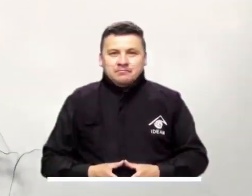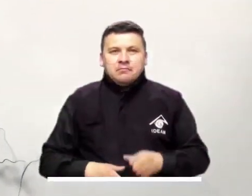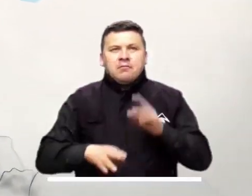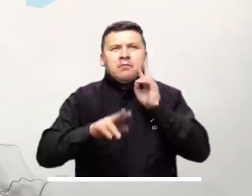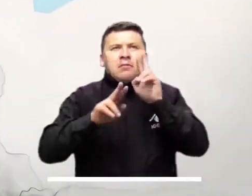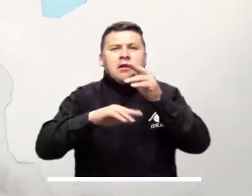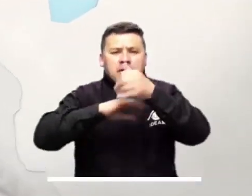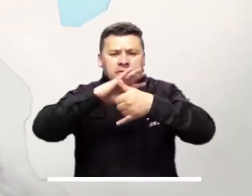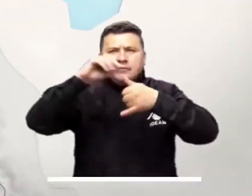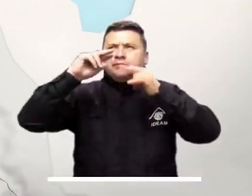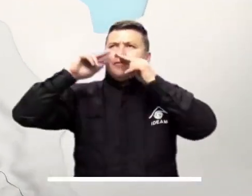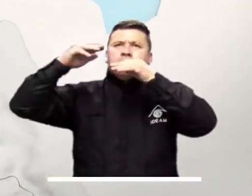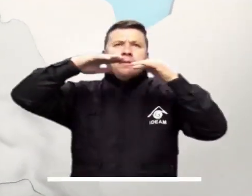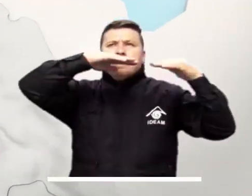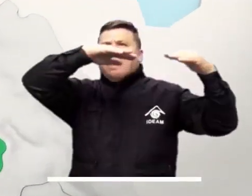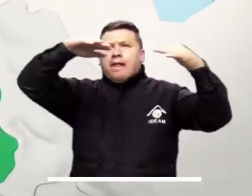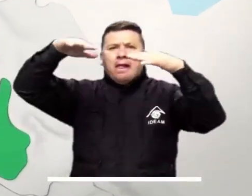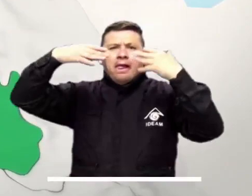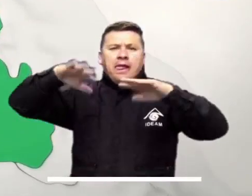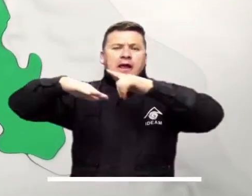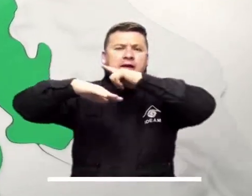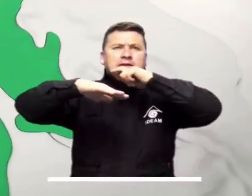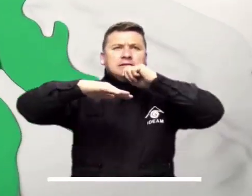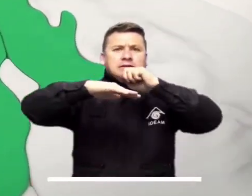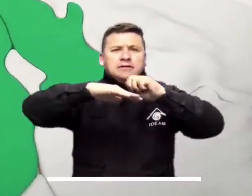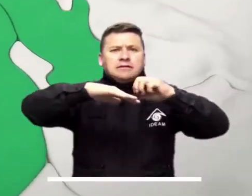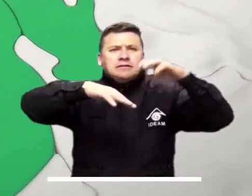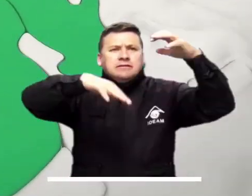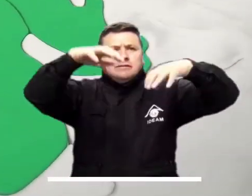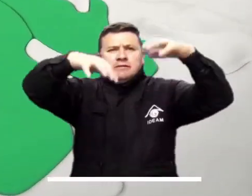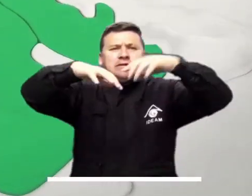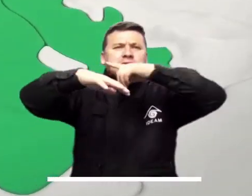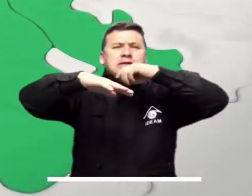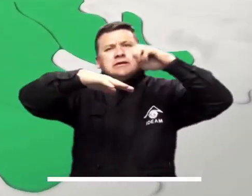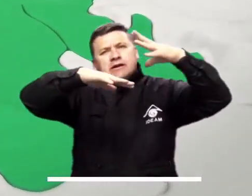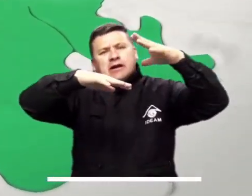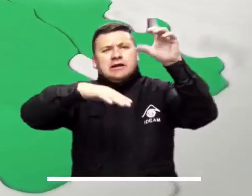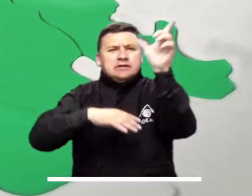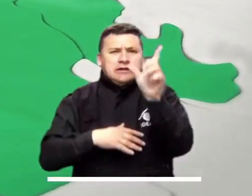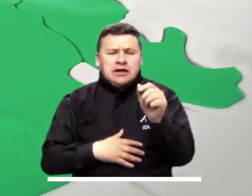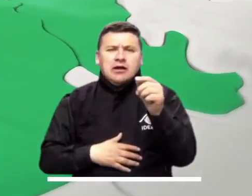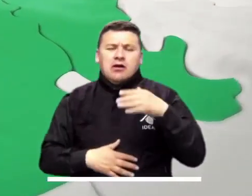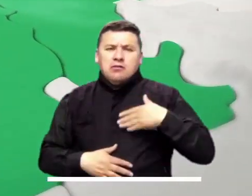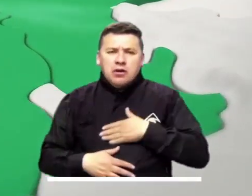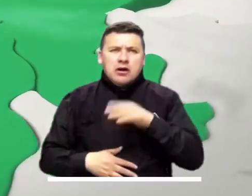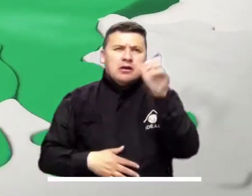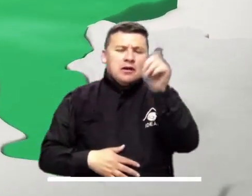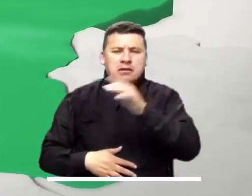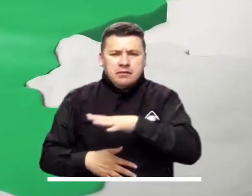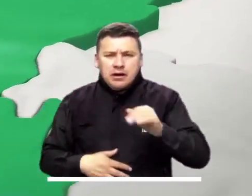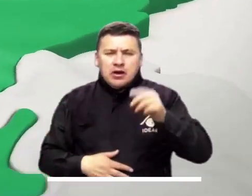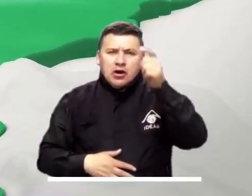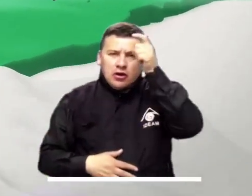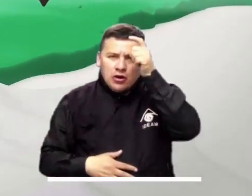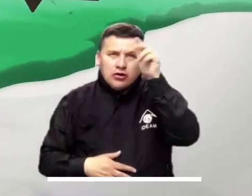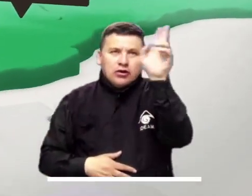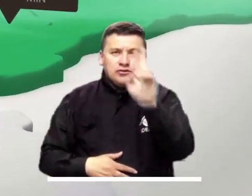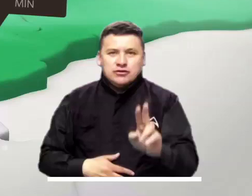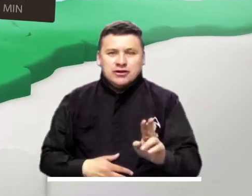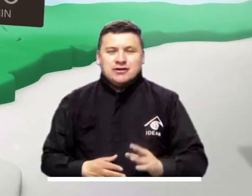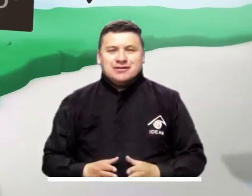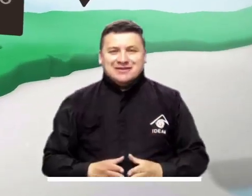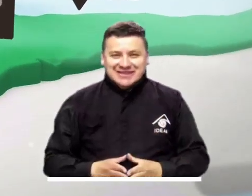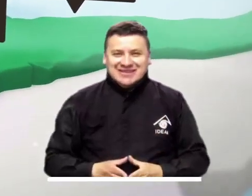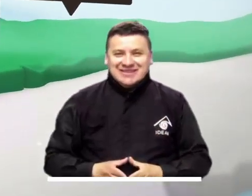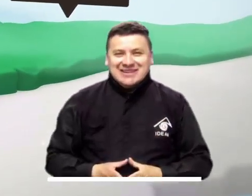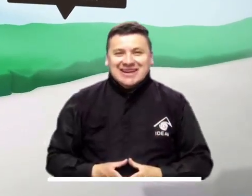El Caribe colombiano espera cielo nublado y predominio de tiempo lluvioso sobre Guajira, Cesar, Bolívar, Magdalena, Córdoba y Sucre.